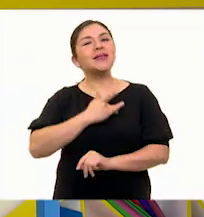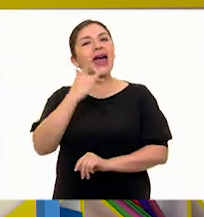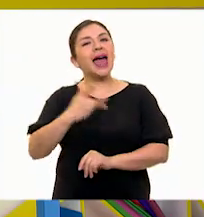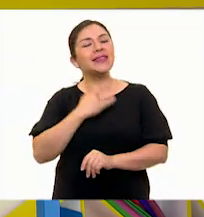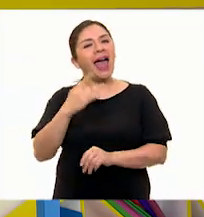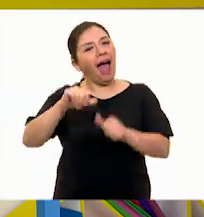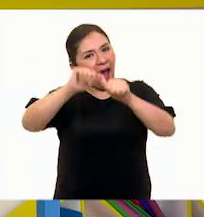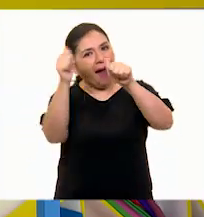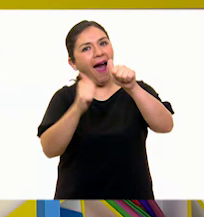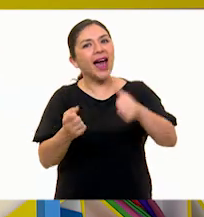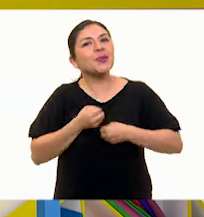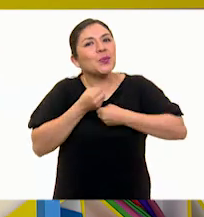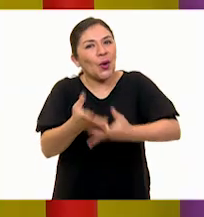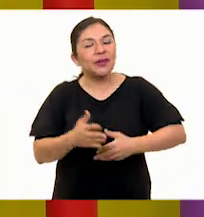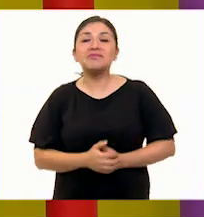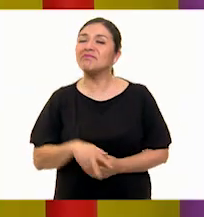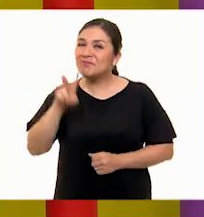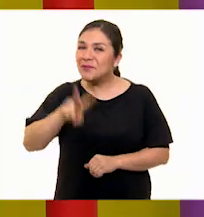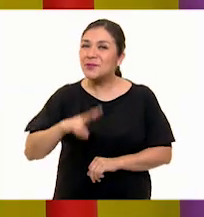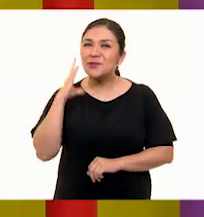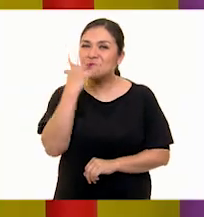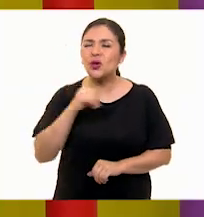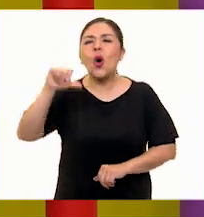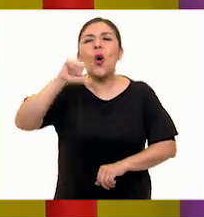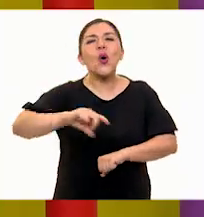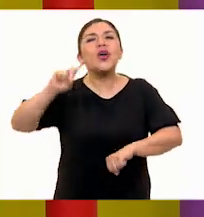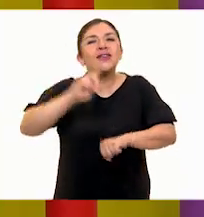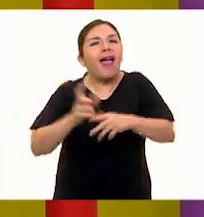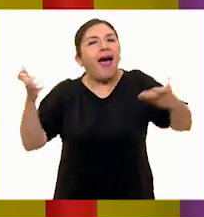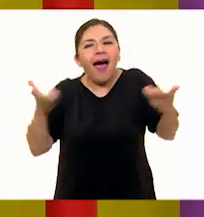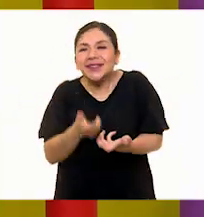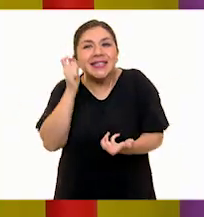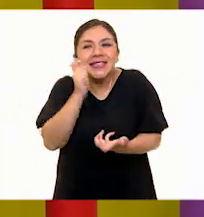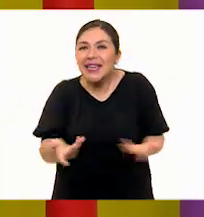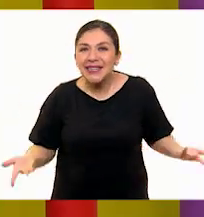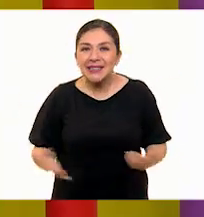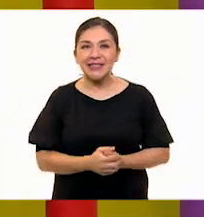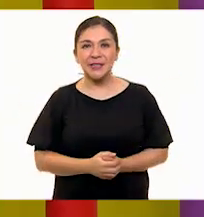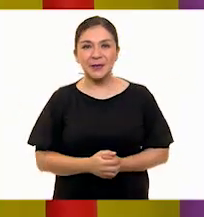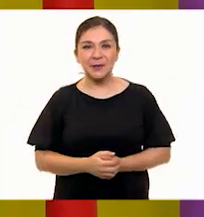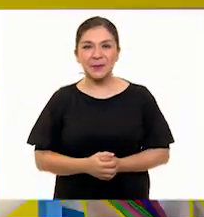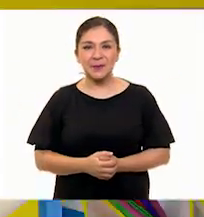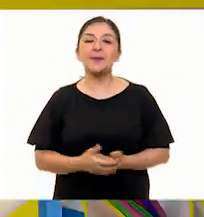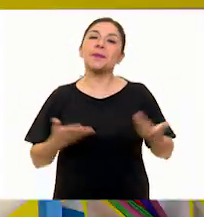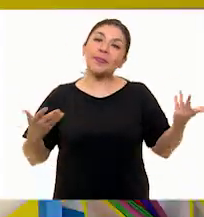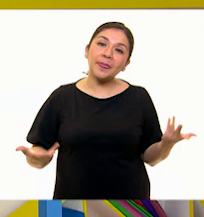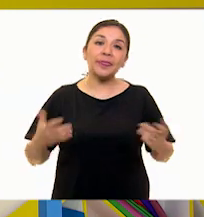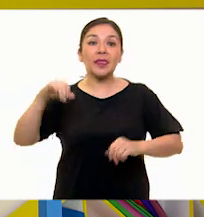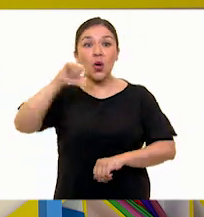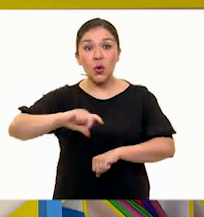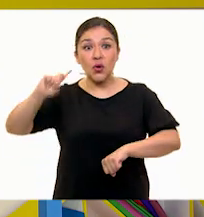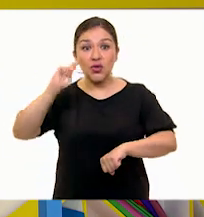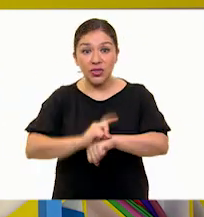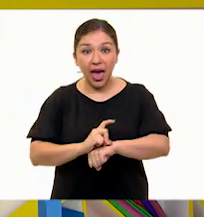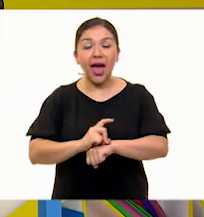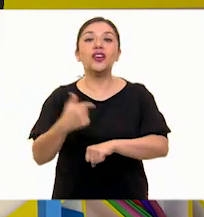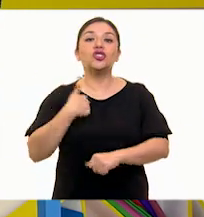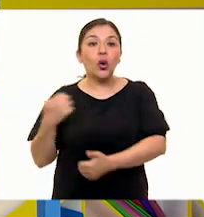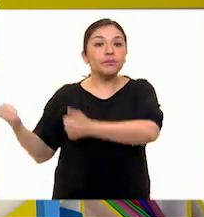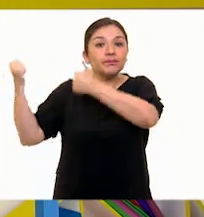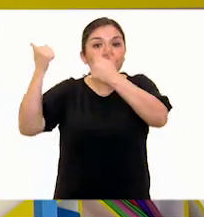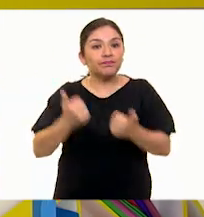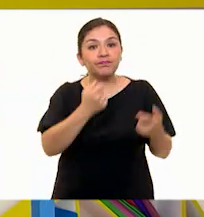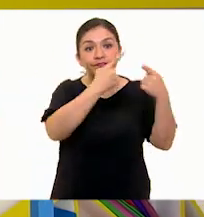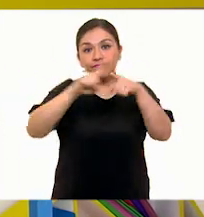artístico? ¡Ay, qué bello! ¿Y qué nos vas a traer? ¿Qué nos vas a hacer el día de hoy? Bueno, pues, el día de hoy traje